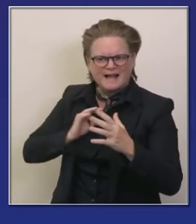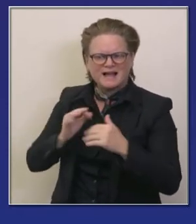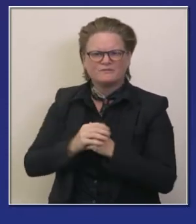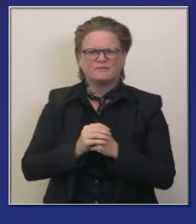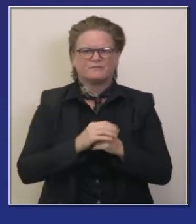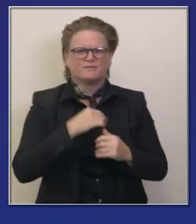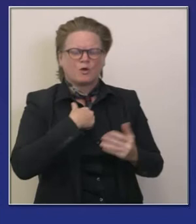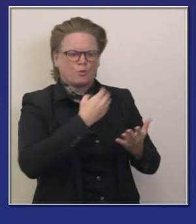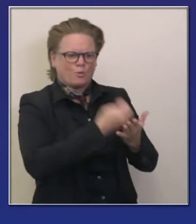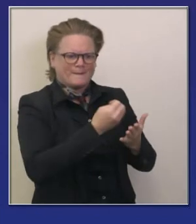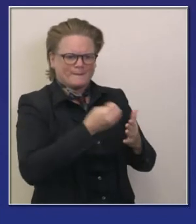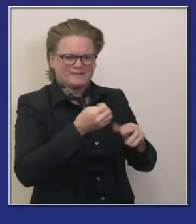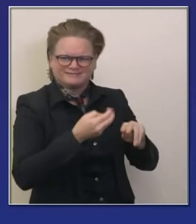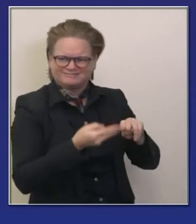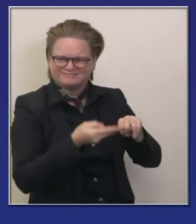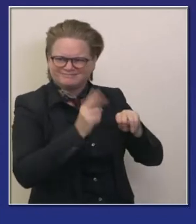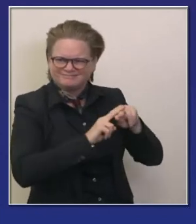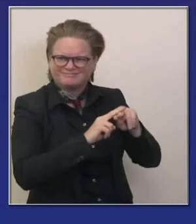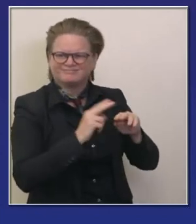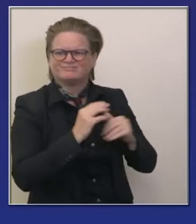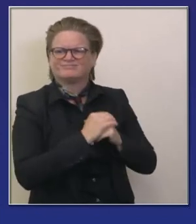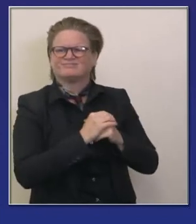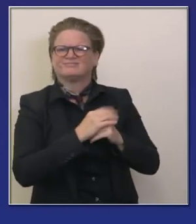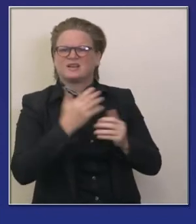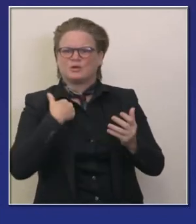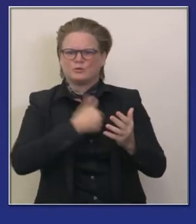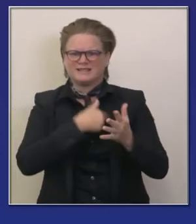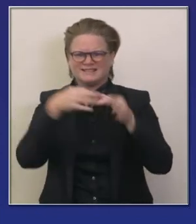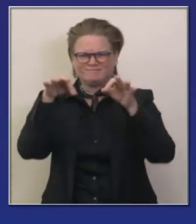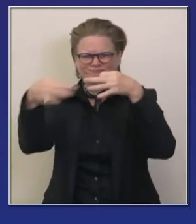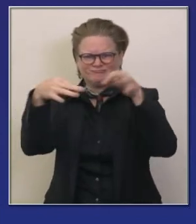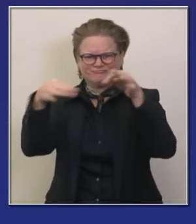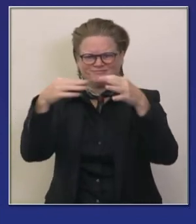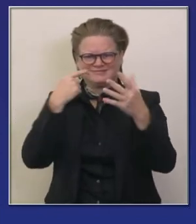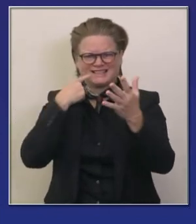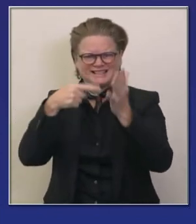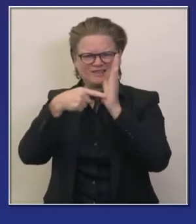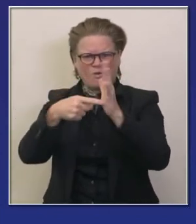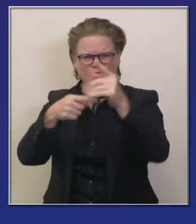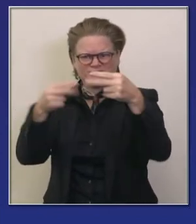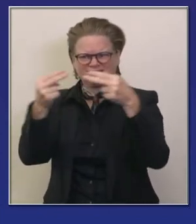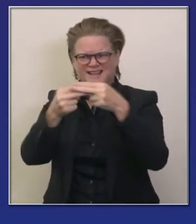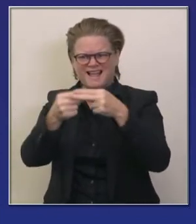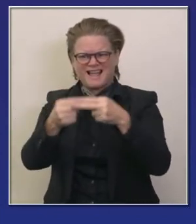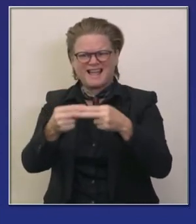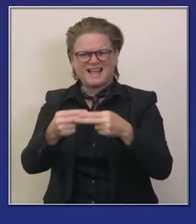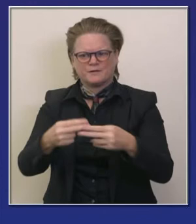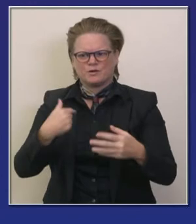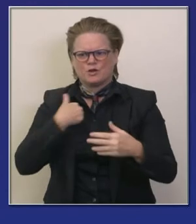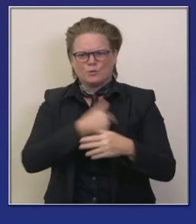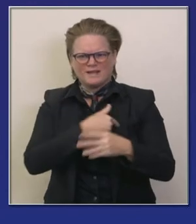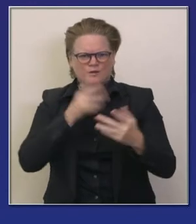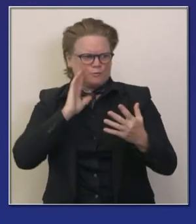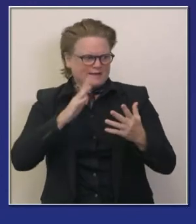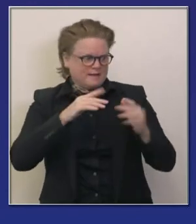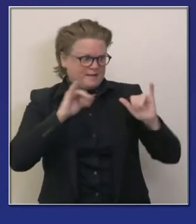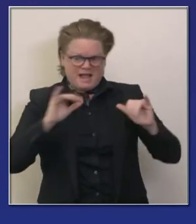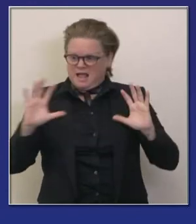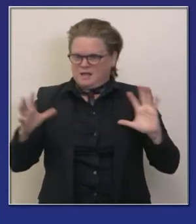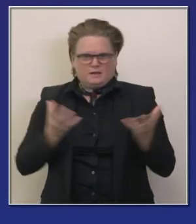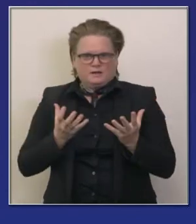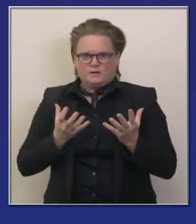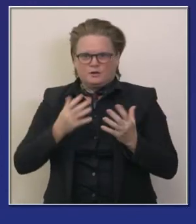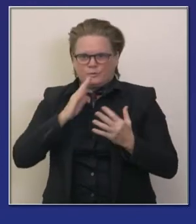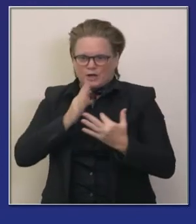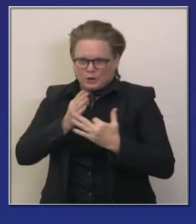equipo parte de la estrategia para estar preparados para sobreponernos al invierno para sobreponernos a